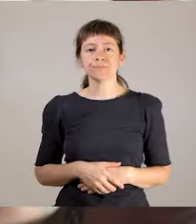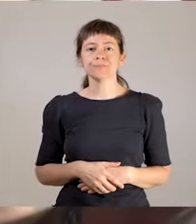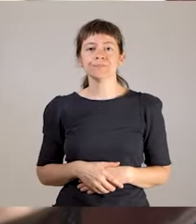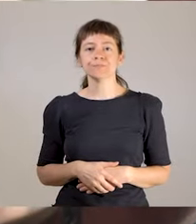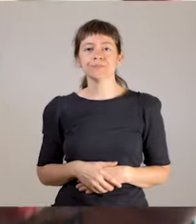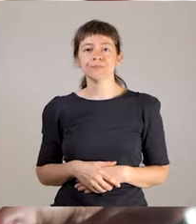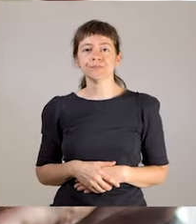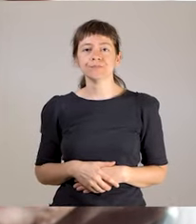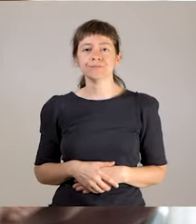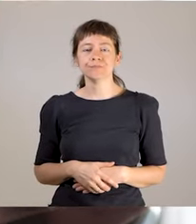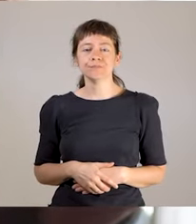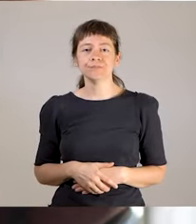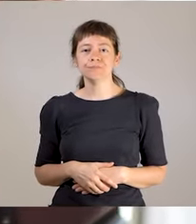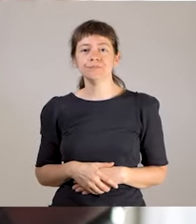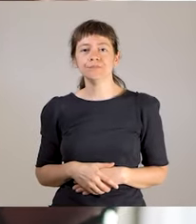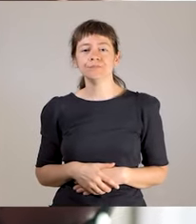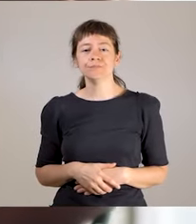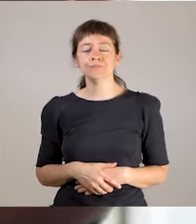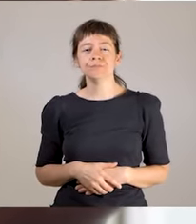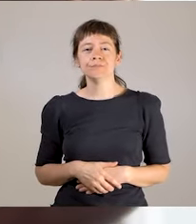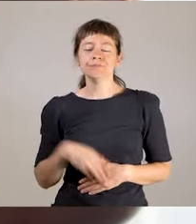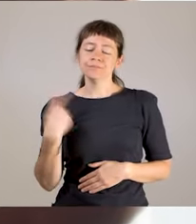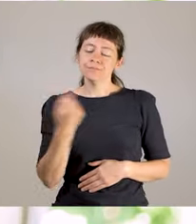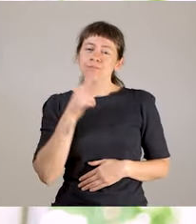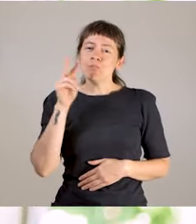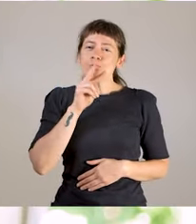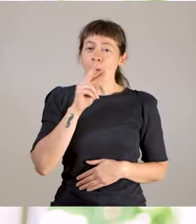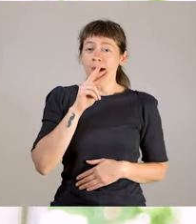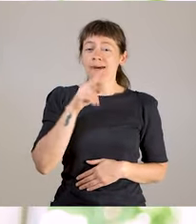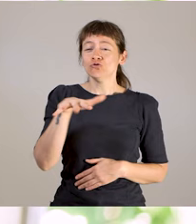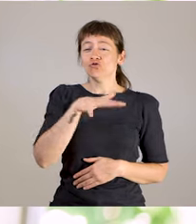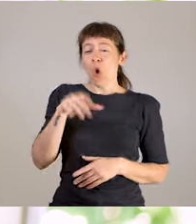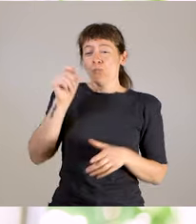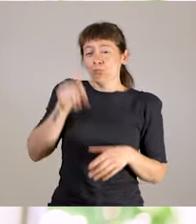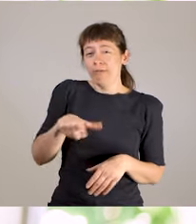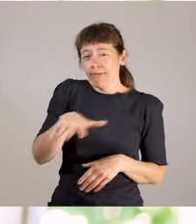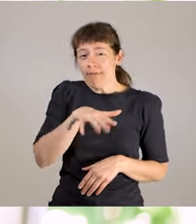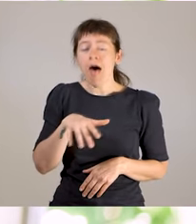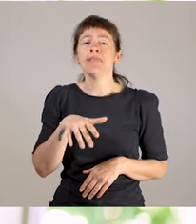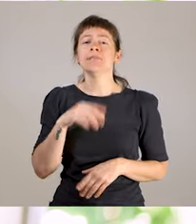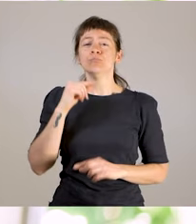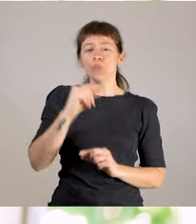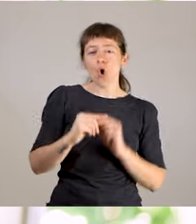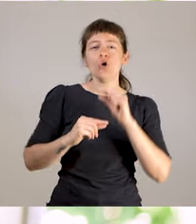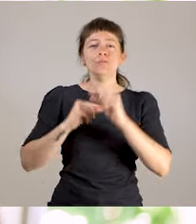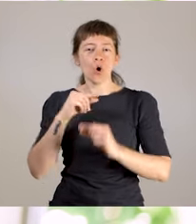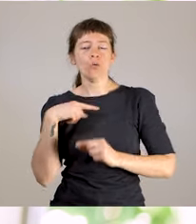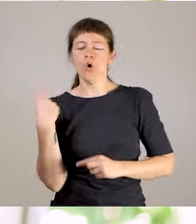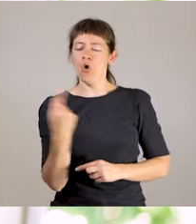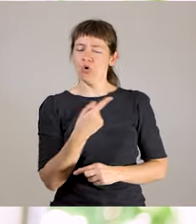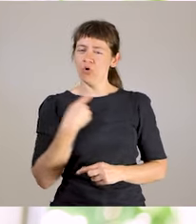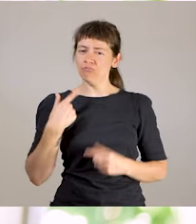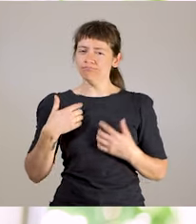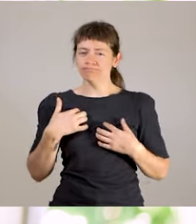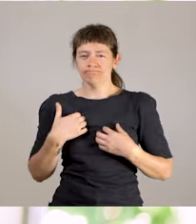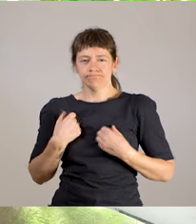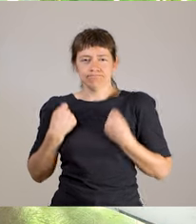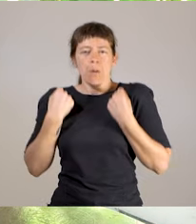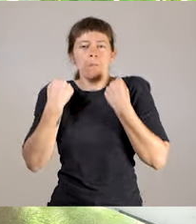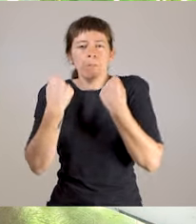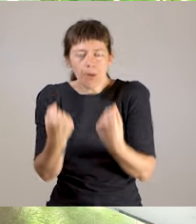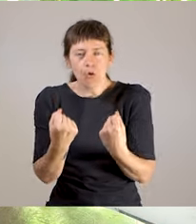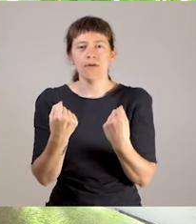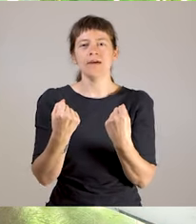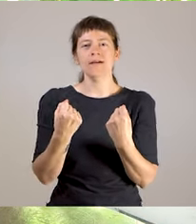Las mujeres indígenas estamos en un proceso de empoderamiento, ¿no? En el cual también viene acompañado de un